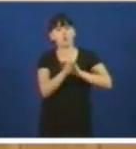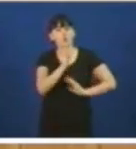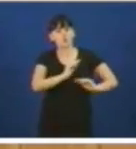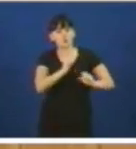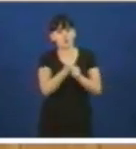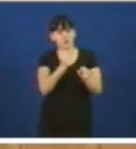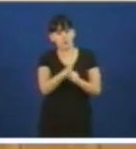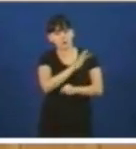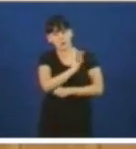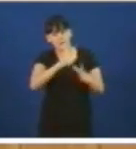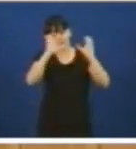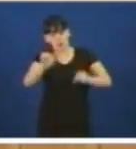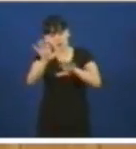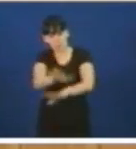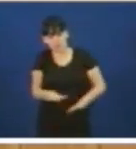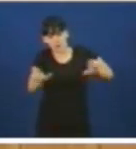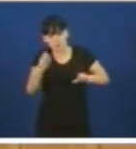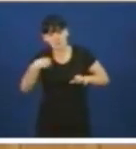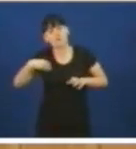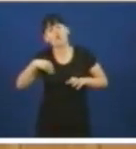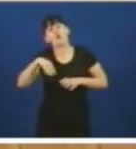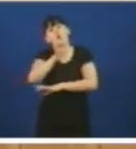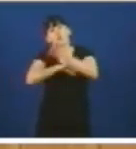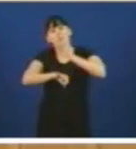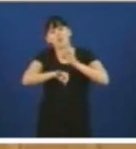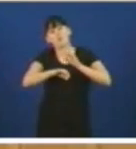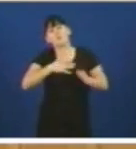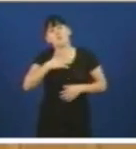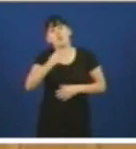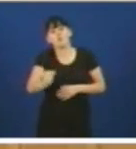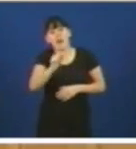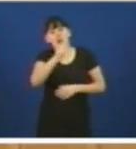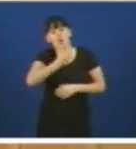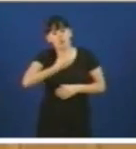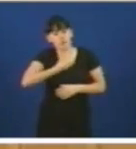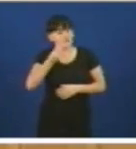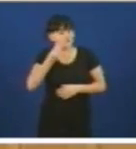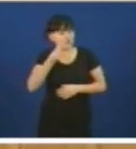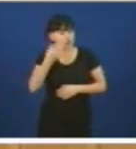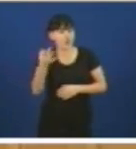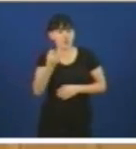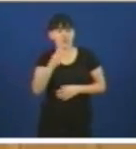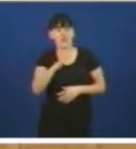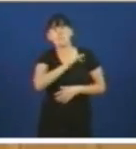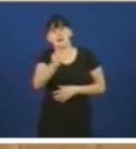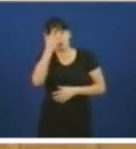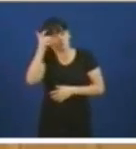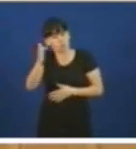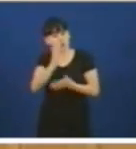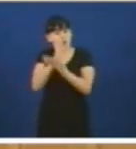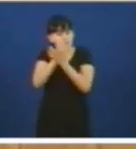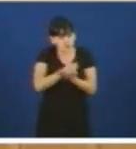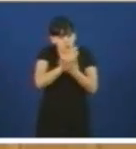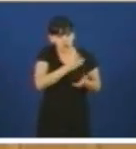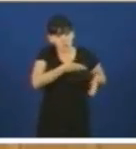plenario adaptado pola corporación municipal do Concello de Ferrol se reclame que coa maior premura se elaboren os estudos de viabilidade de